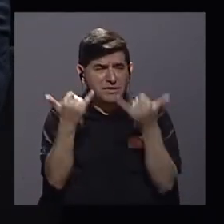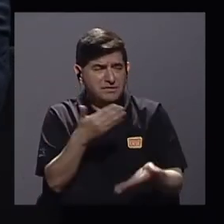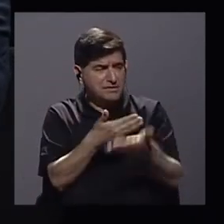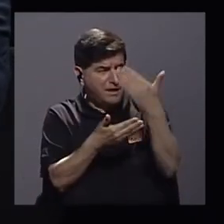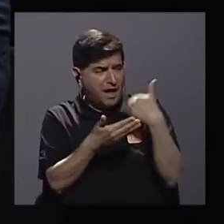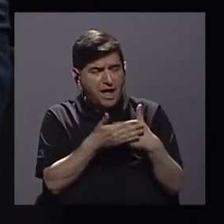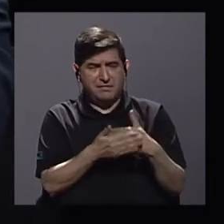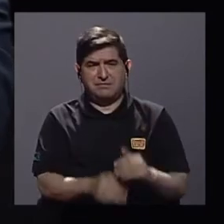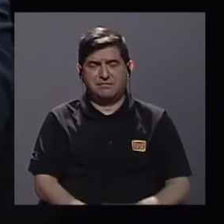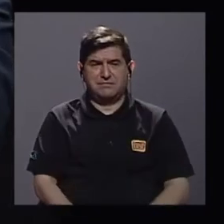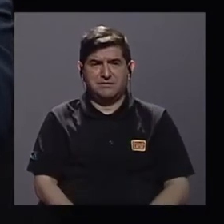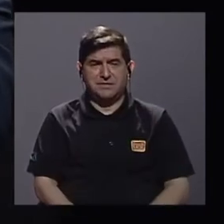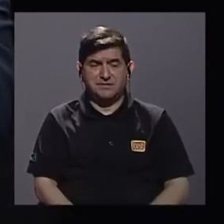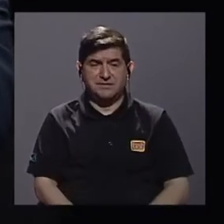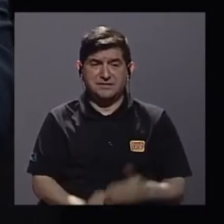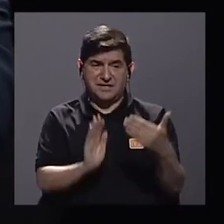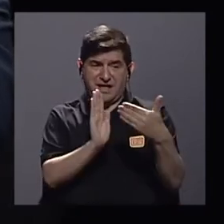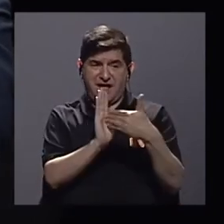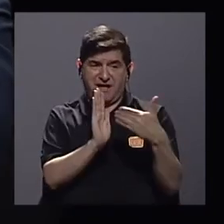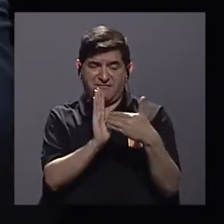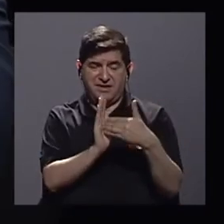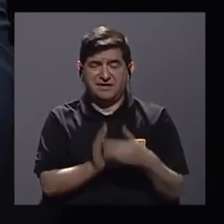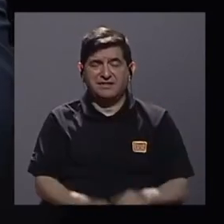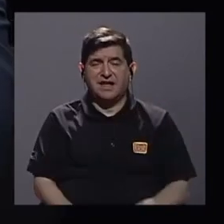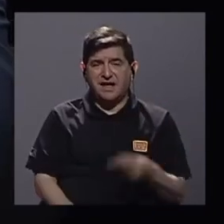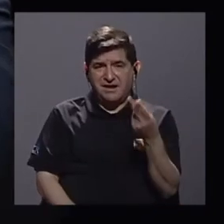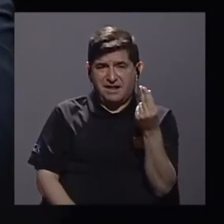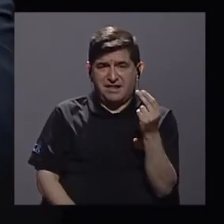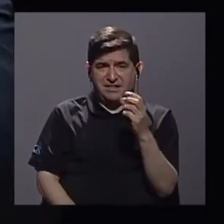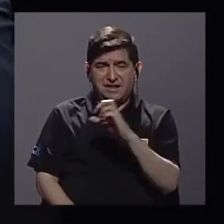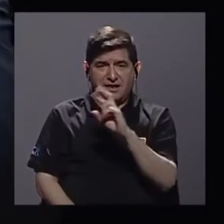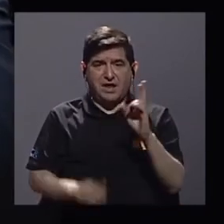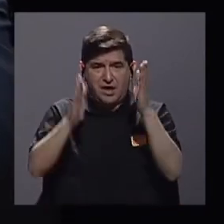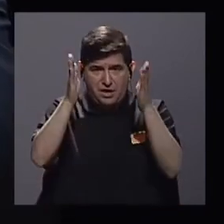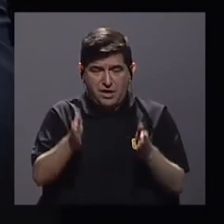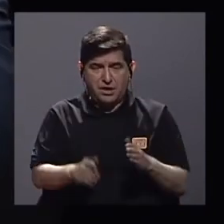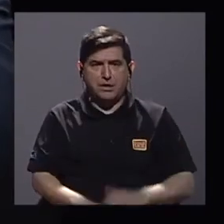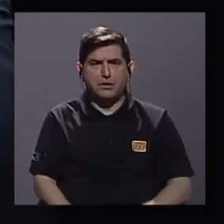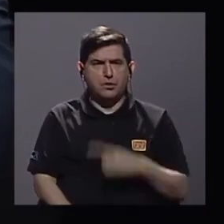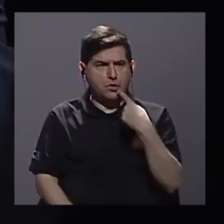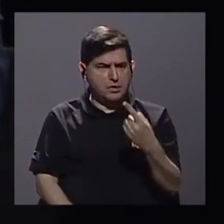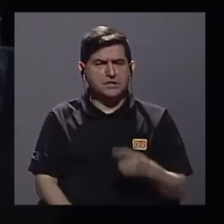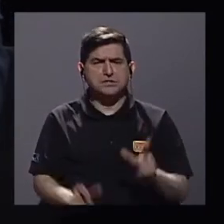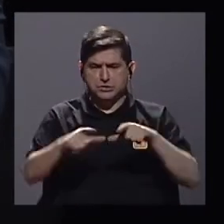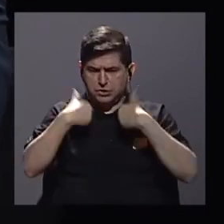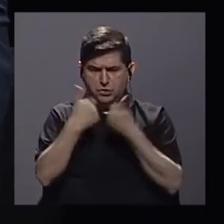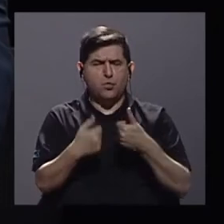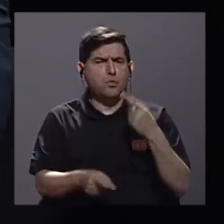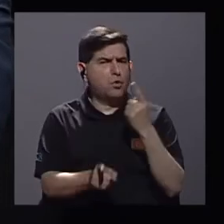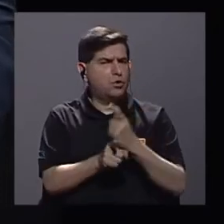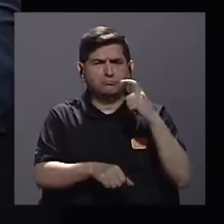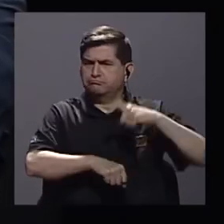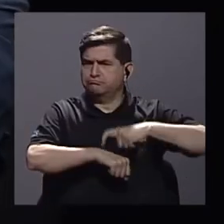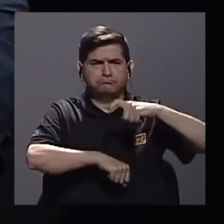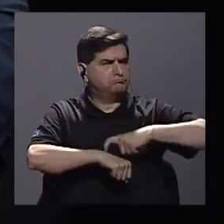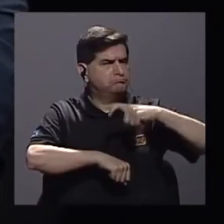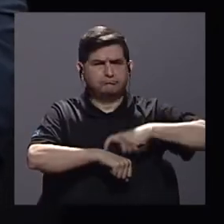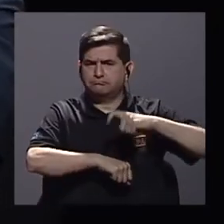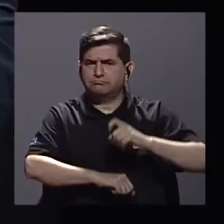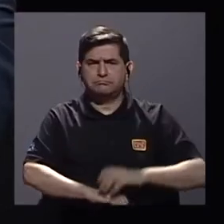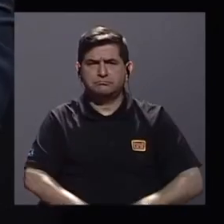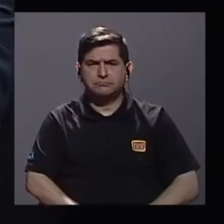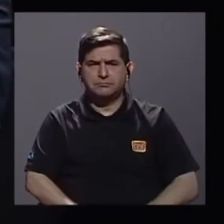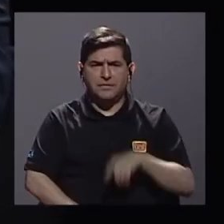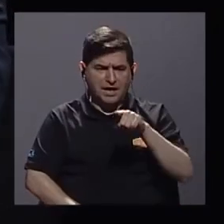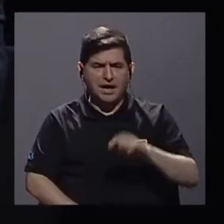momento de tocar el bolsillo de los costarricenses y hay un sector que ha dicho que no es momento de hacerlo. ¿Cómo